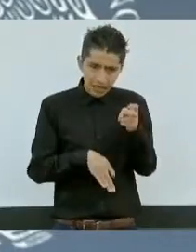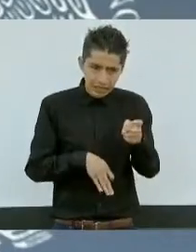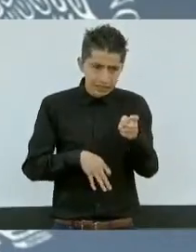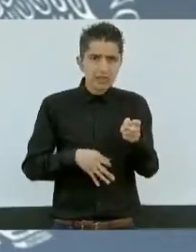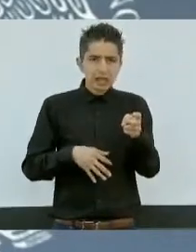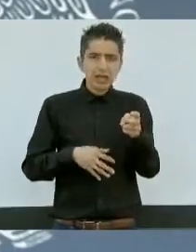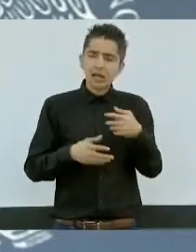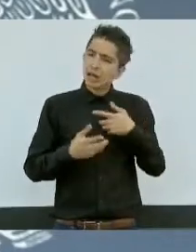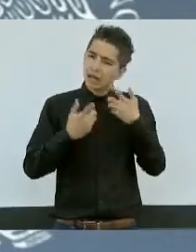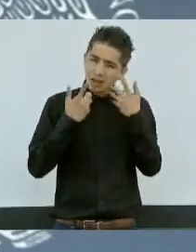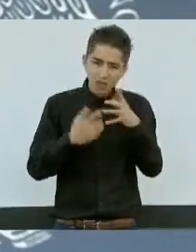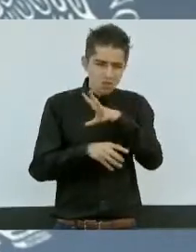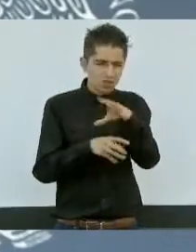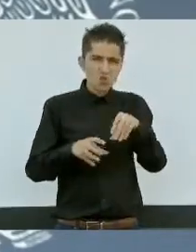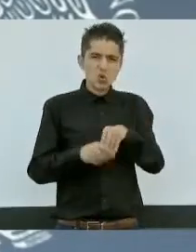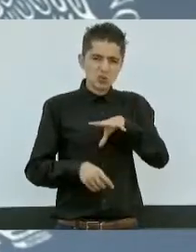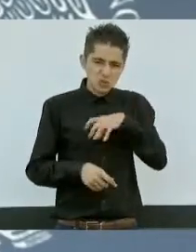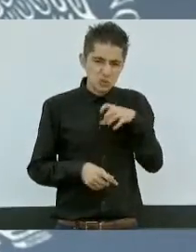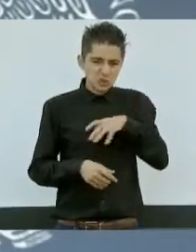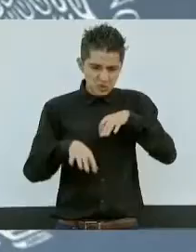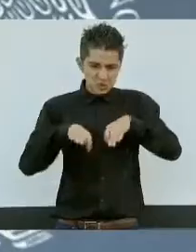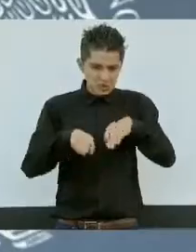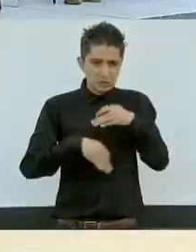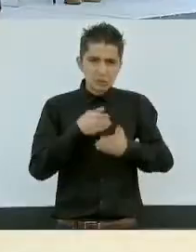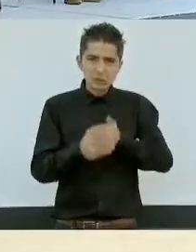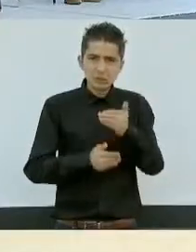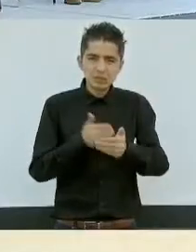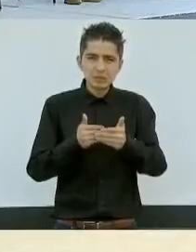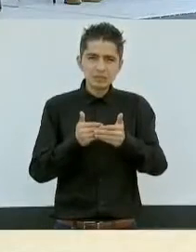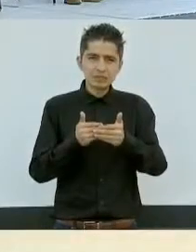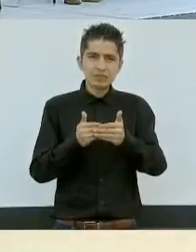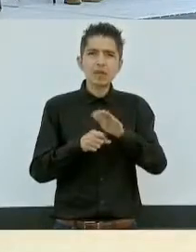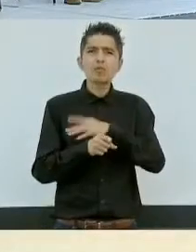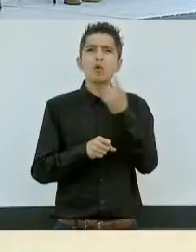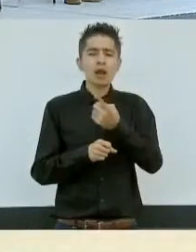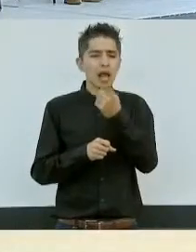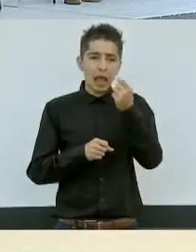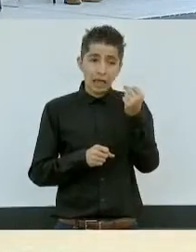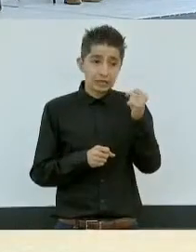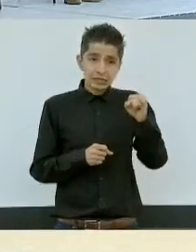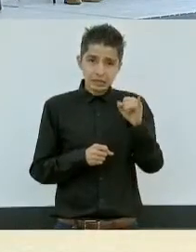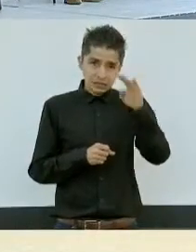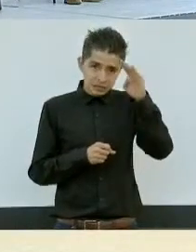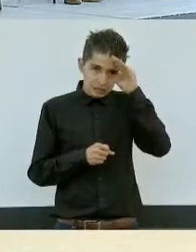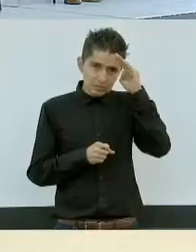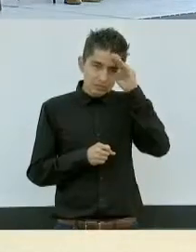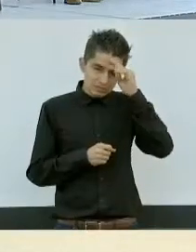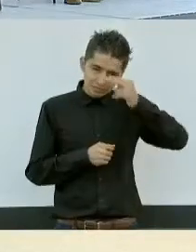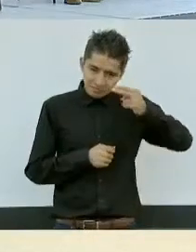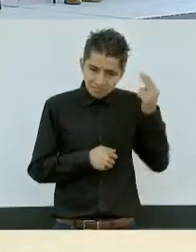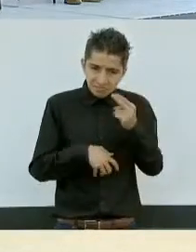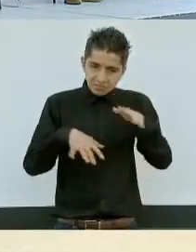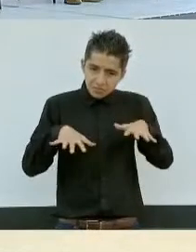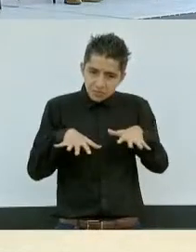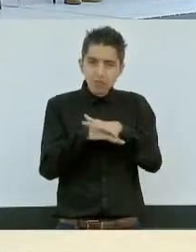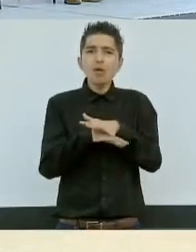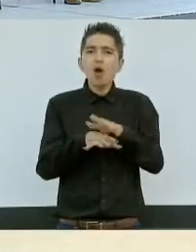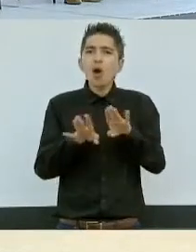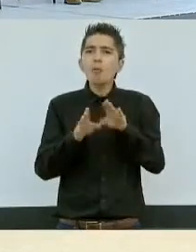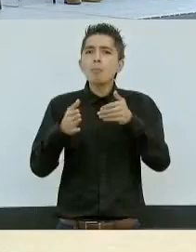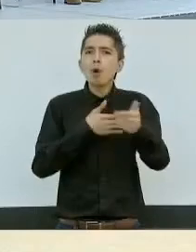toda la intensidad porque, como así se pensó, debe de convertirse en un modelo